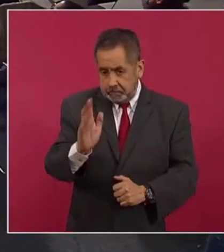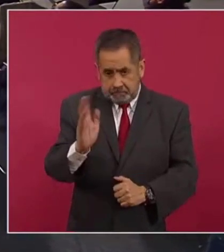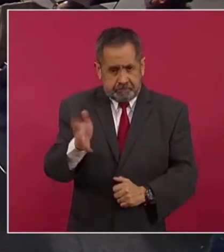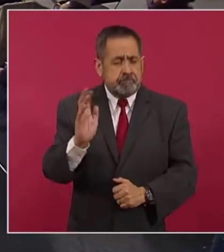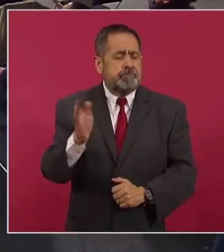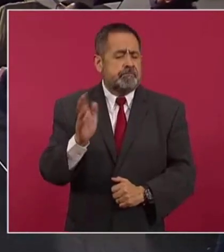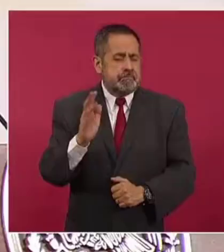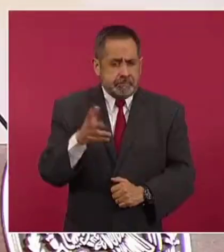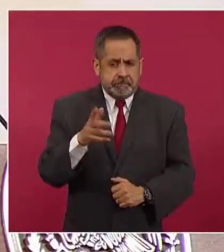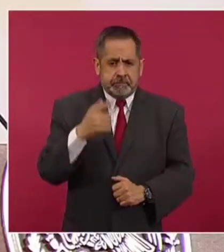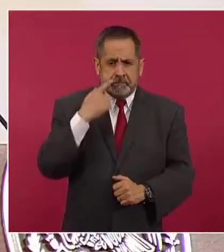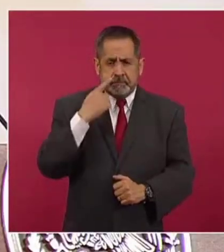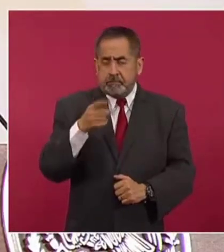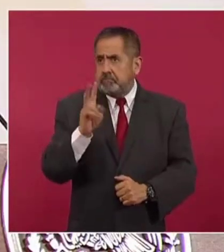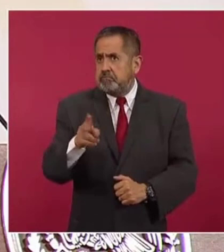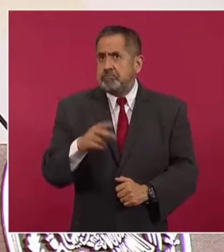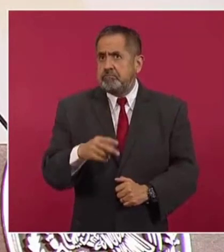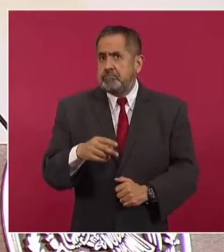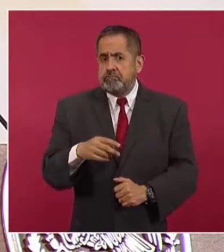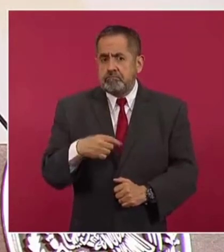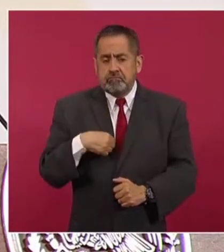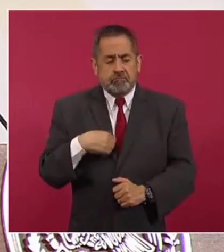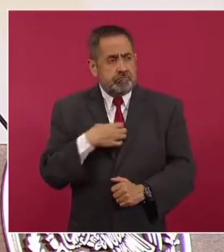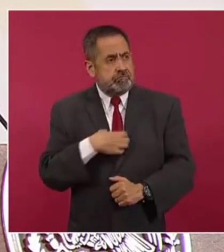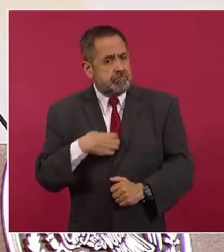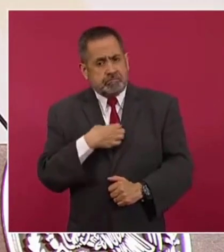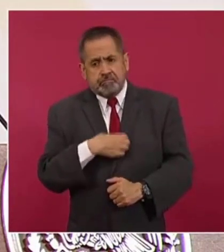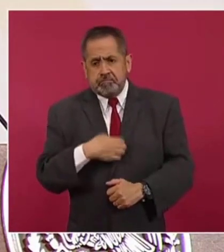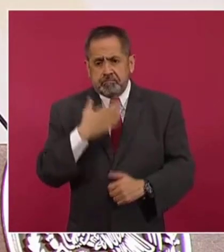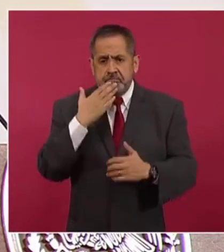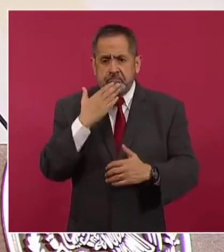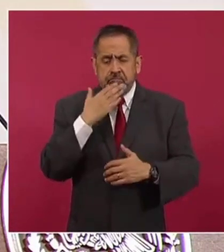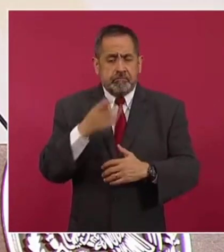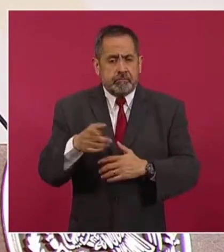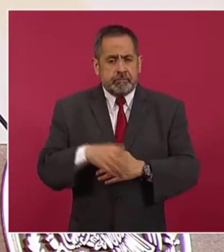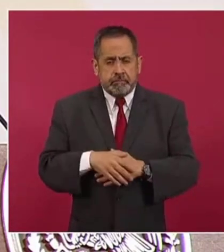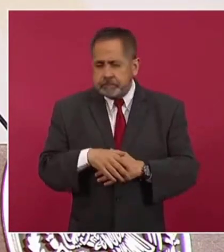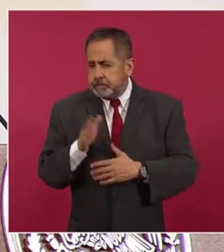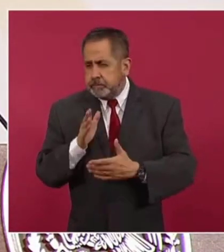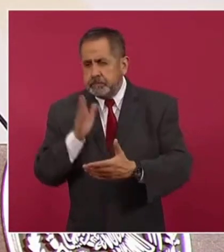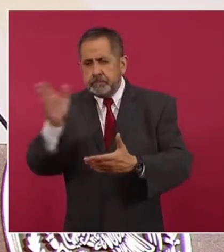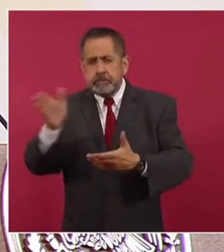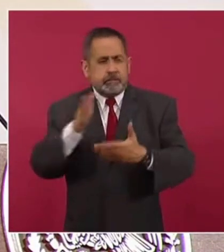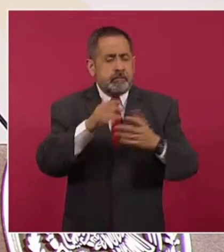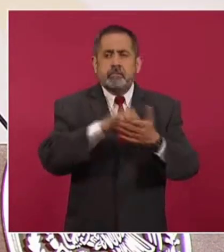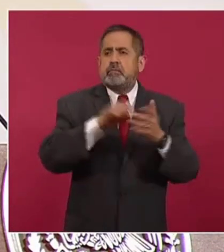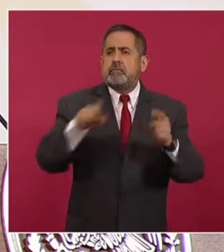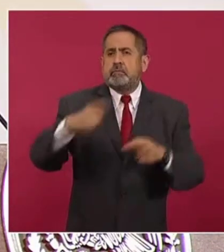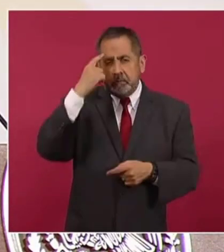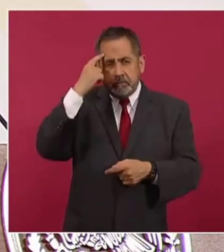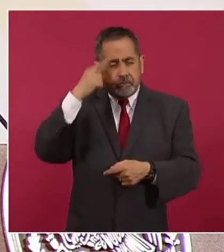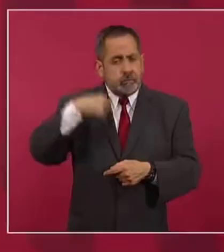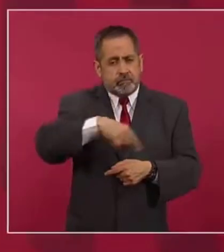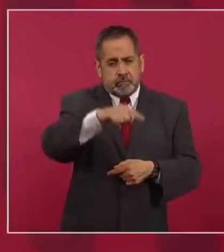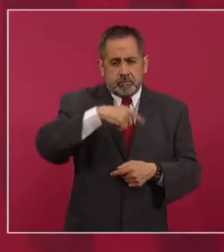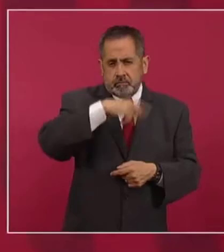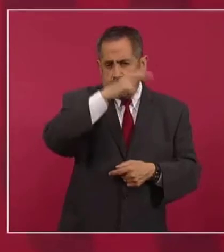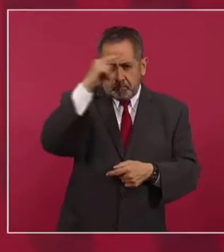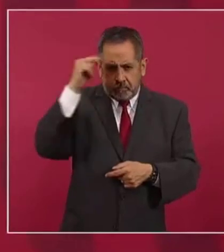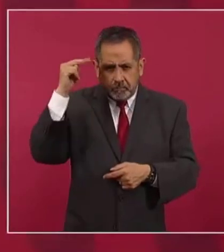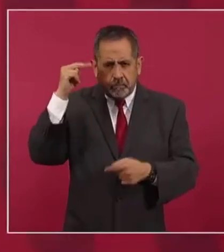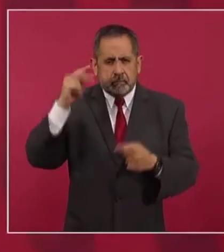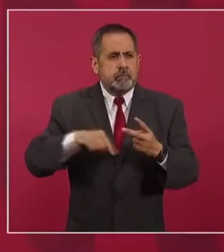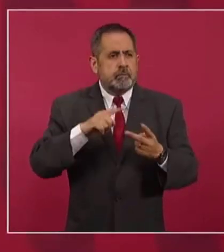o sea, de hecho, a mí me da mucho gusto porque en las visitas que hemos hecho, fui a Nayarit, por ejemplo, he estado en